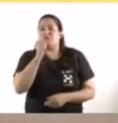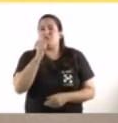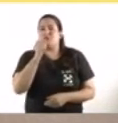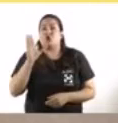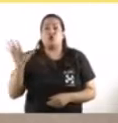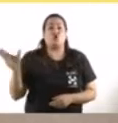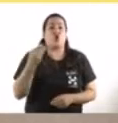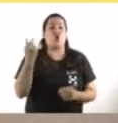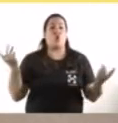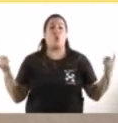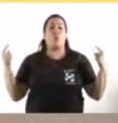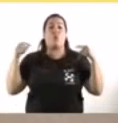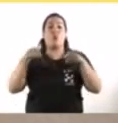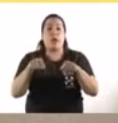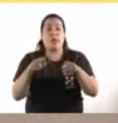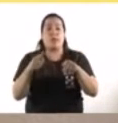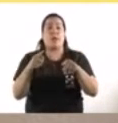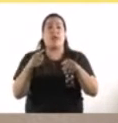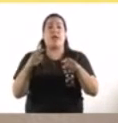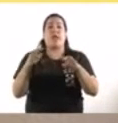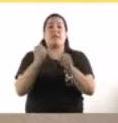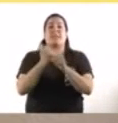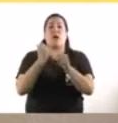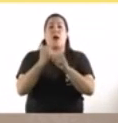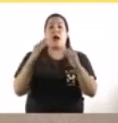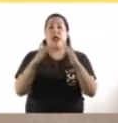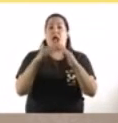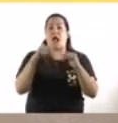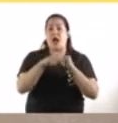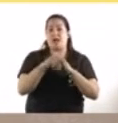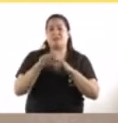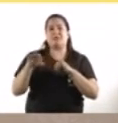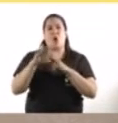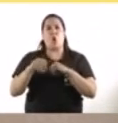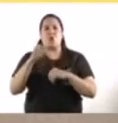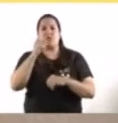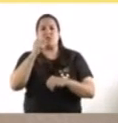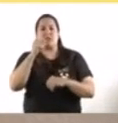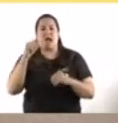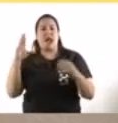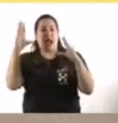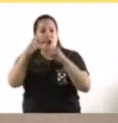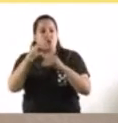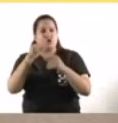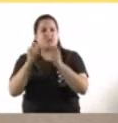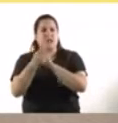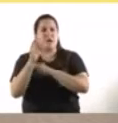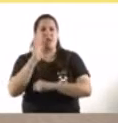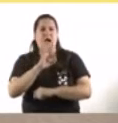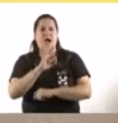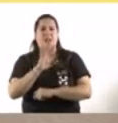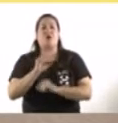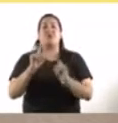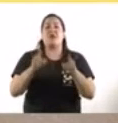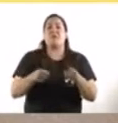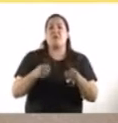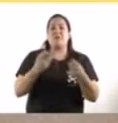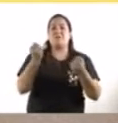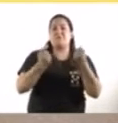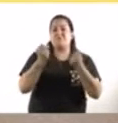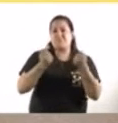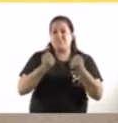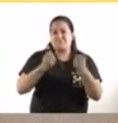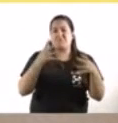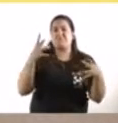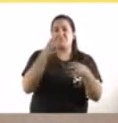todos a hacer home office. Con respecto también a la nocturnidad, si va a haber algún cambio al transporte, si se va a manejar